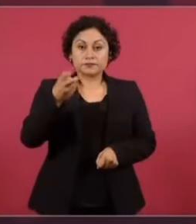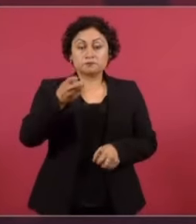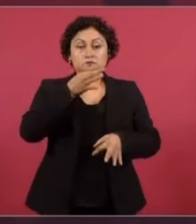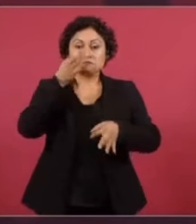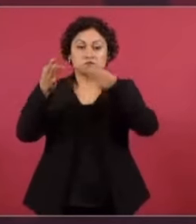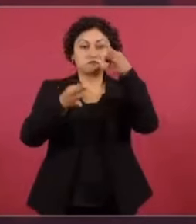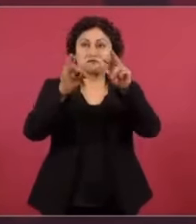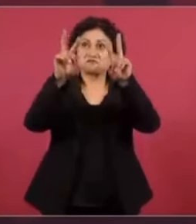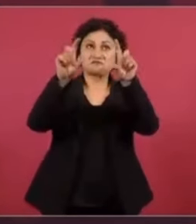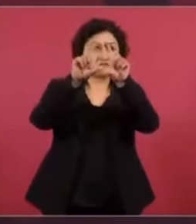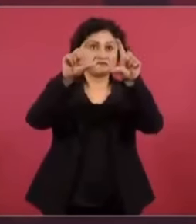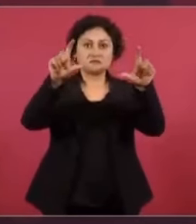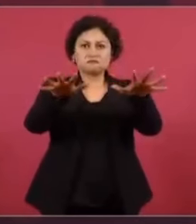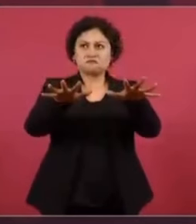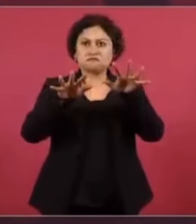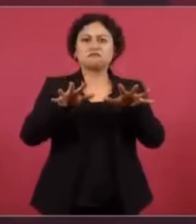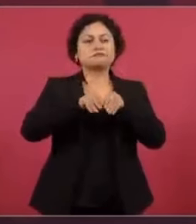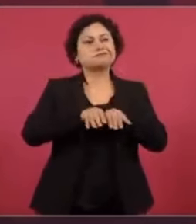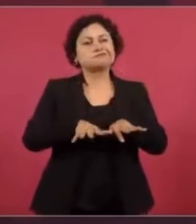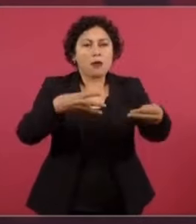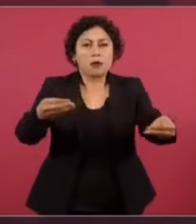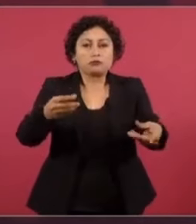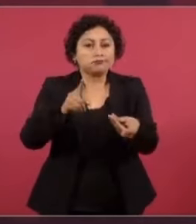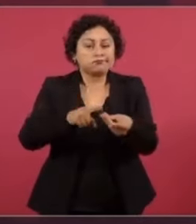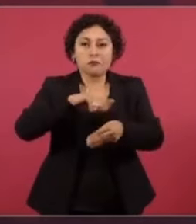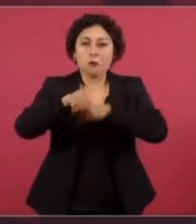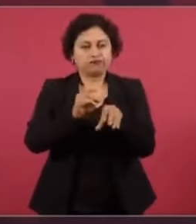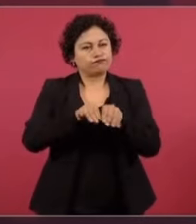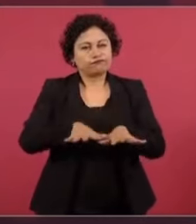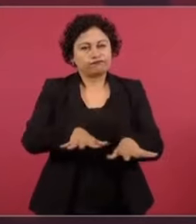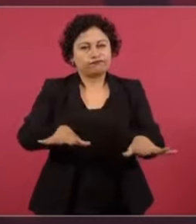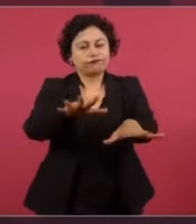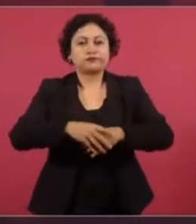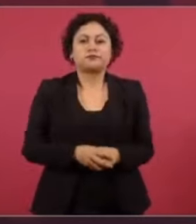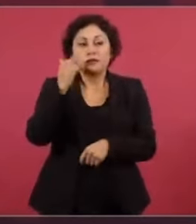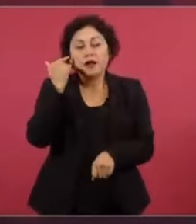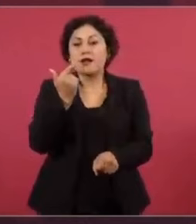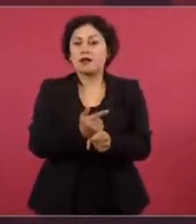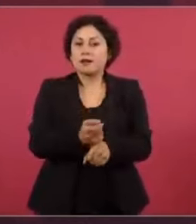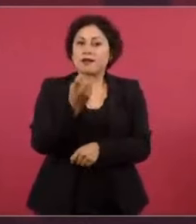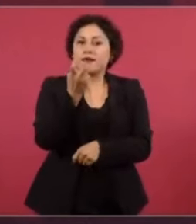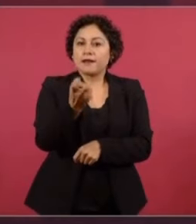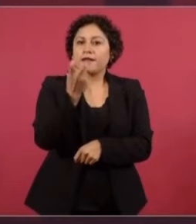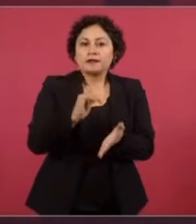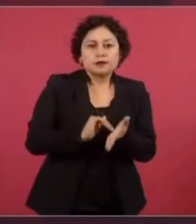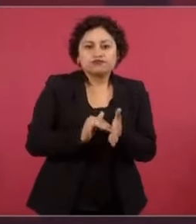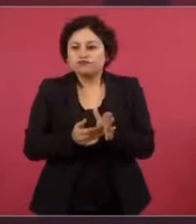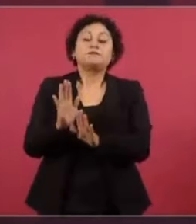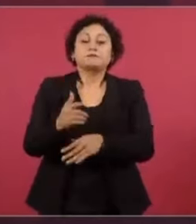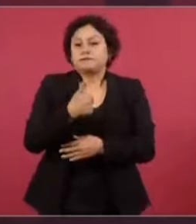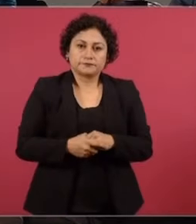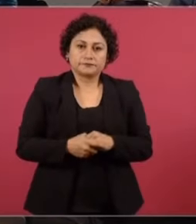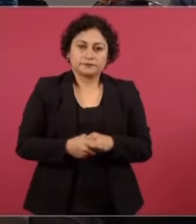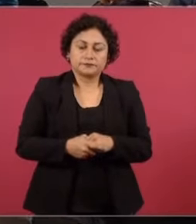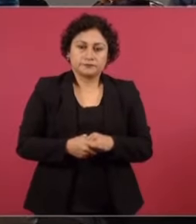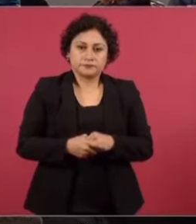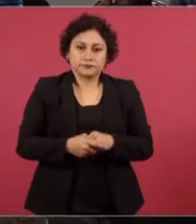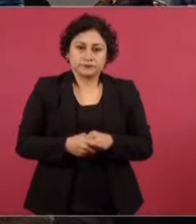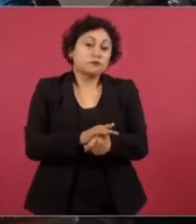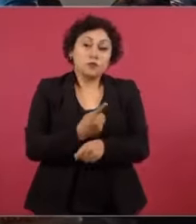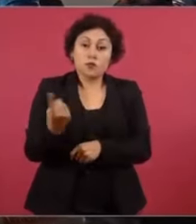más de 200 millones de ocasiones. Y se demuestra de que es todo un operativo con bots. El